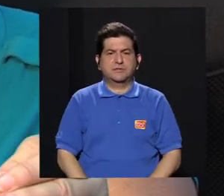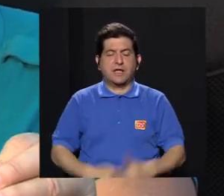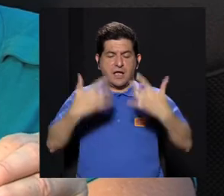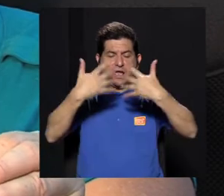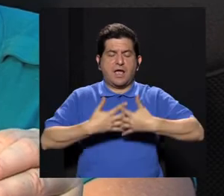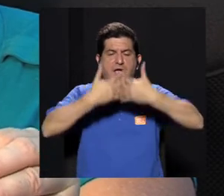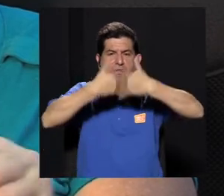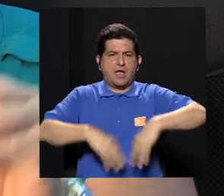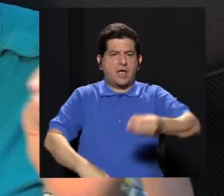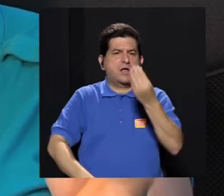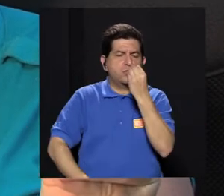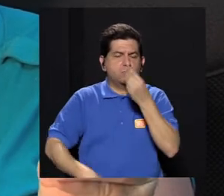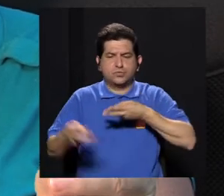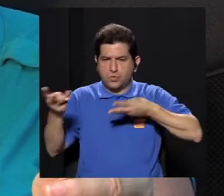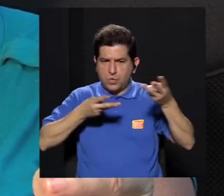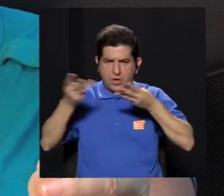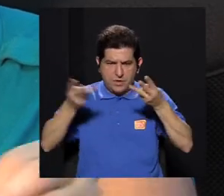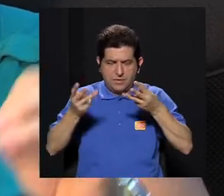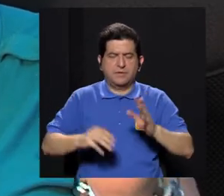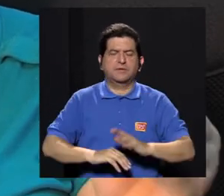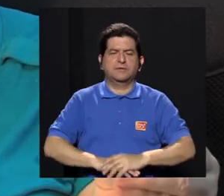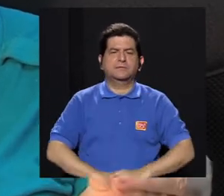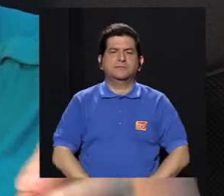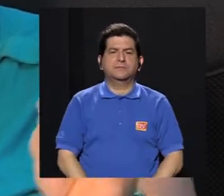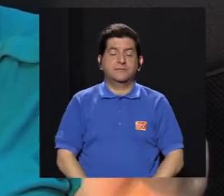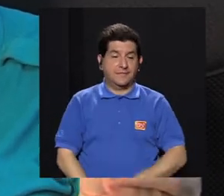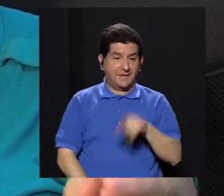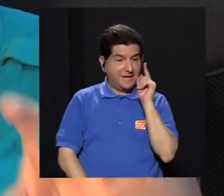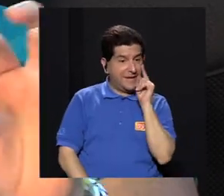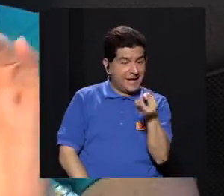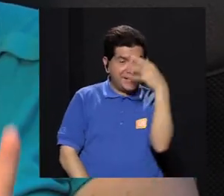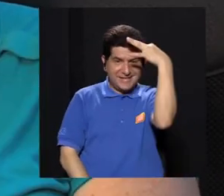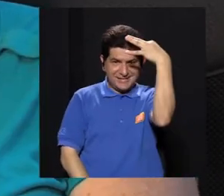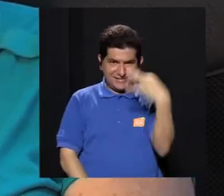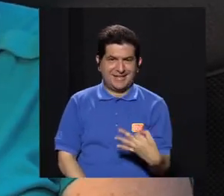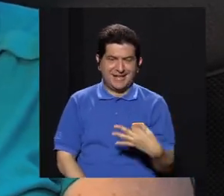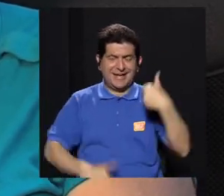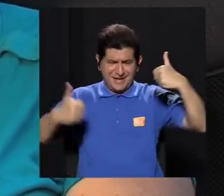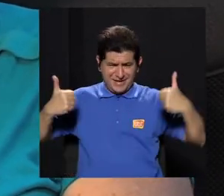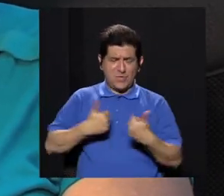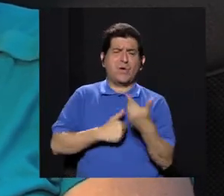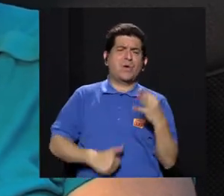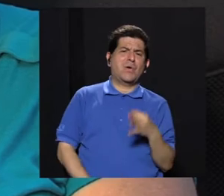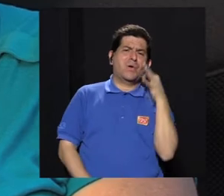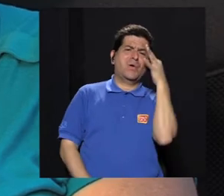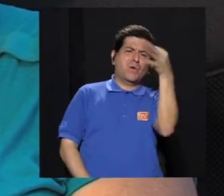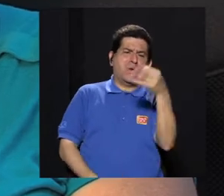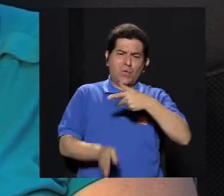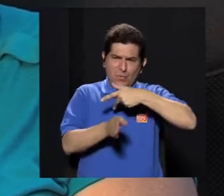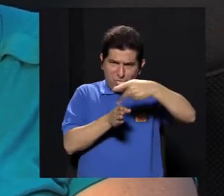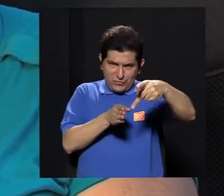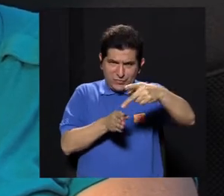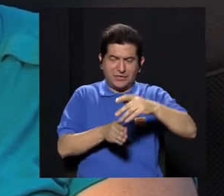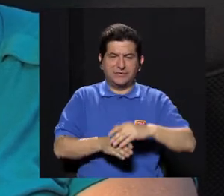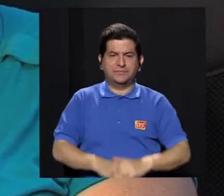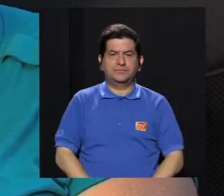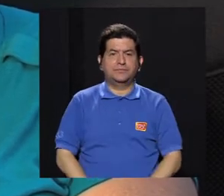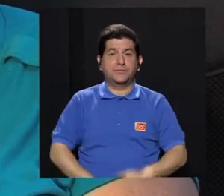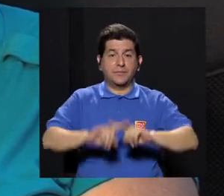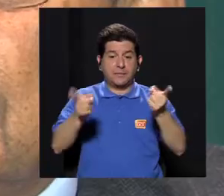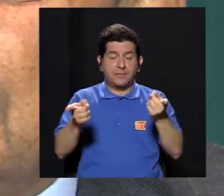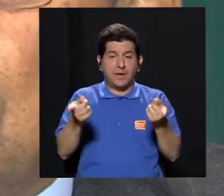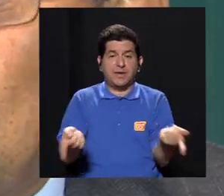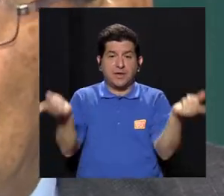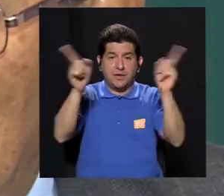expertas en industria de alimentos y mercadeo, industria de alimentos. Entonces, ese es, creo, el reto futuro de la